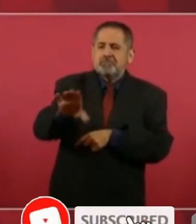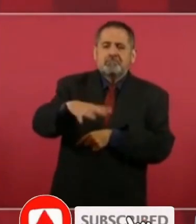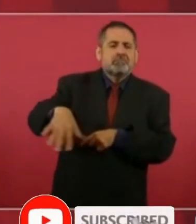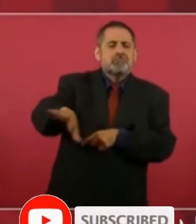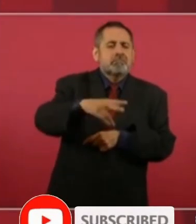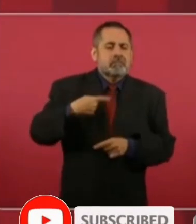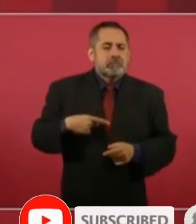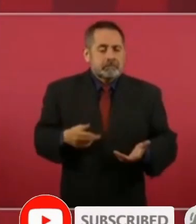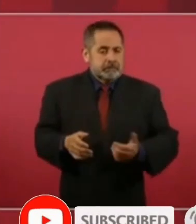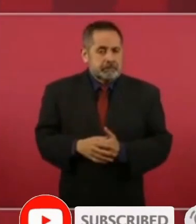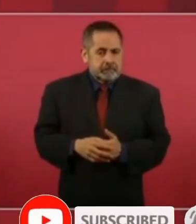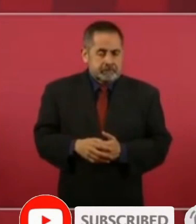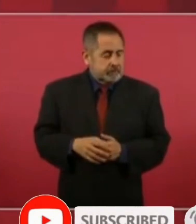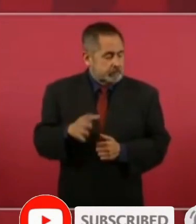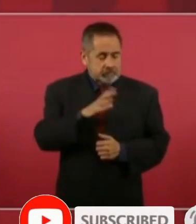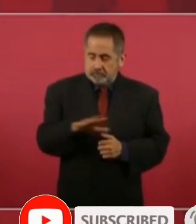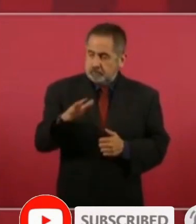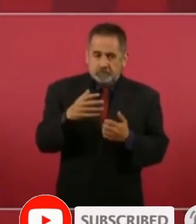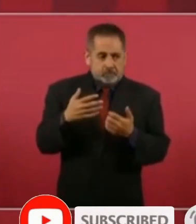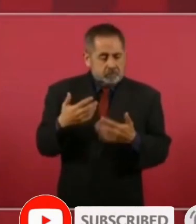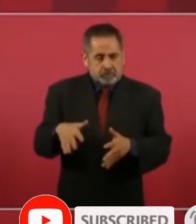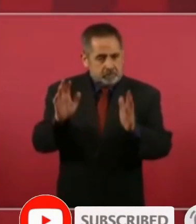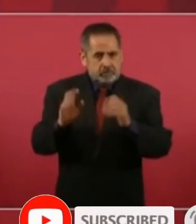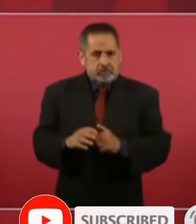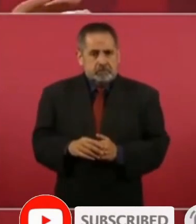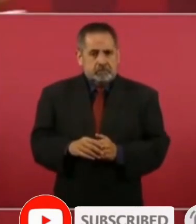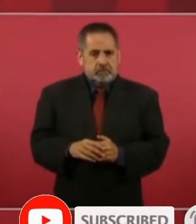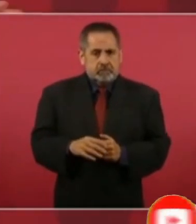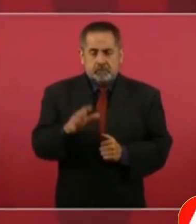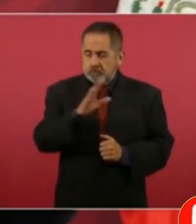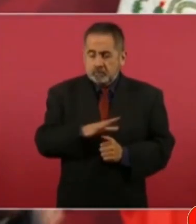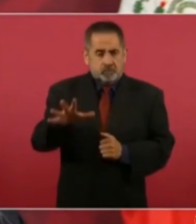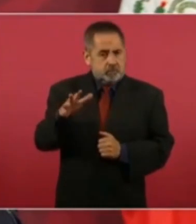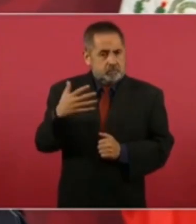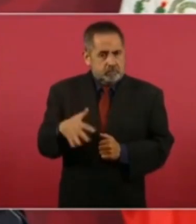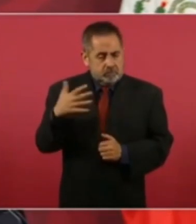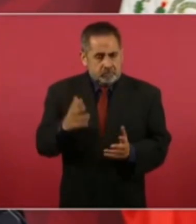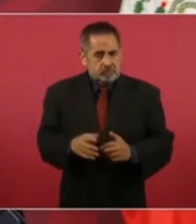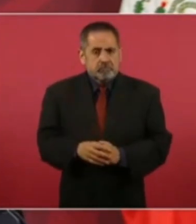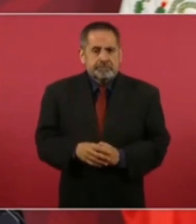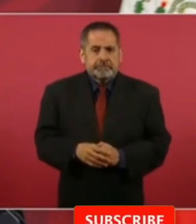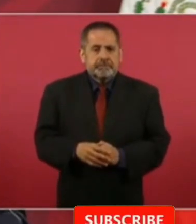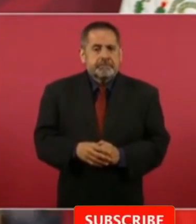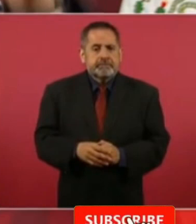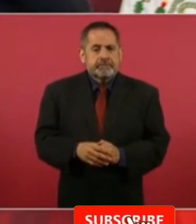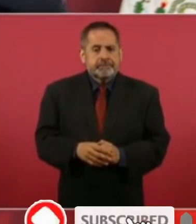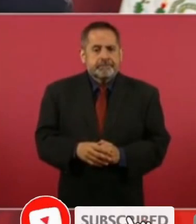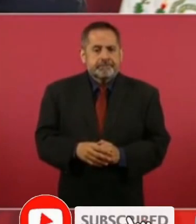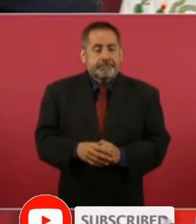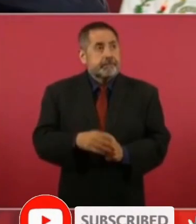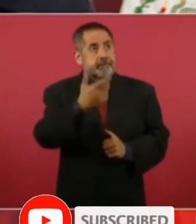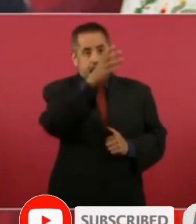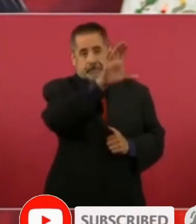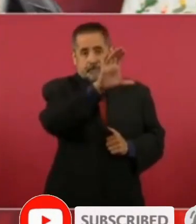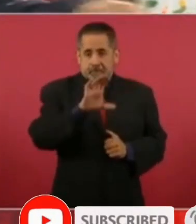Es algo excepcional, extraordinario. Y llega